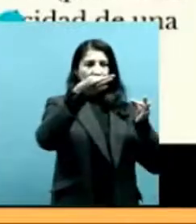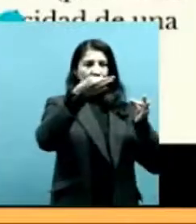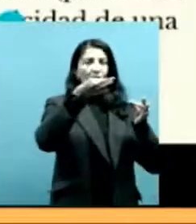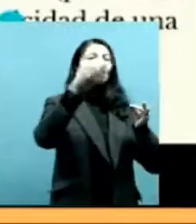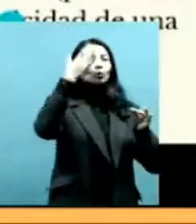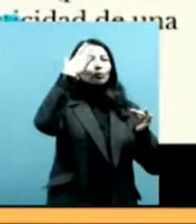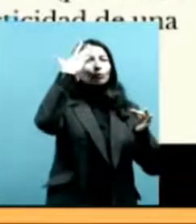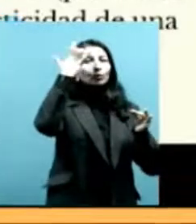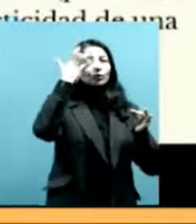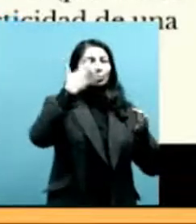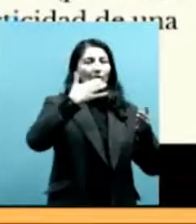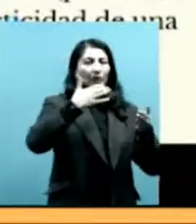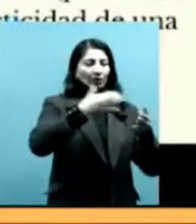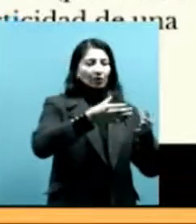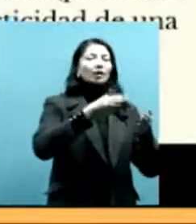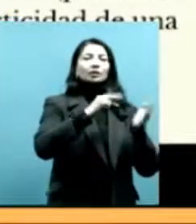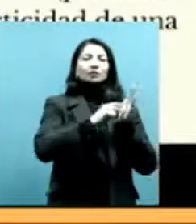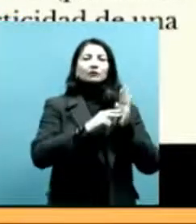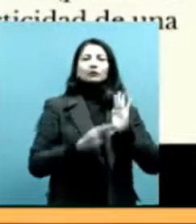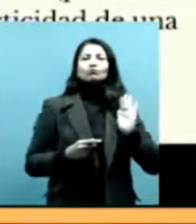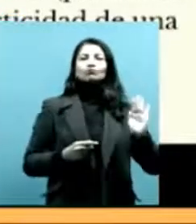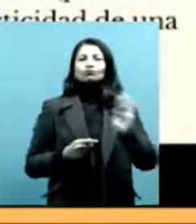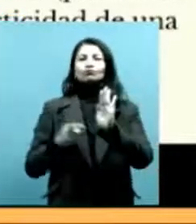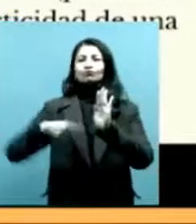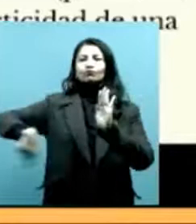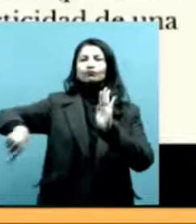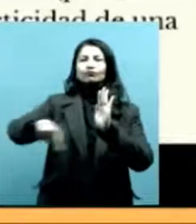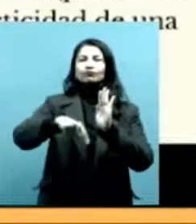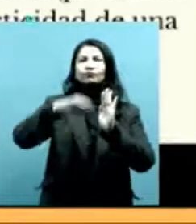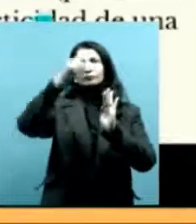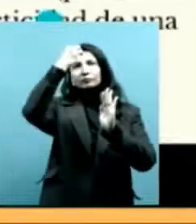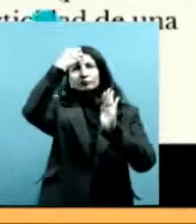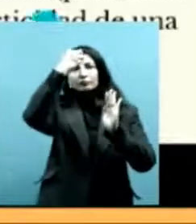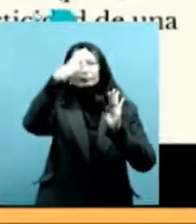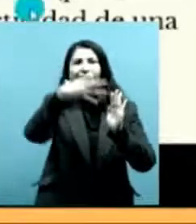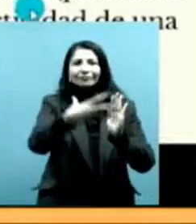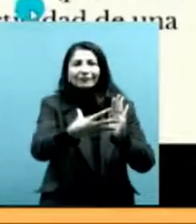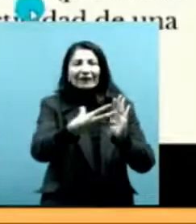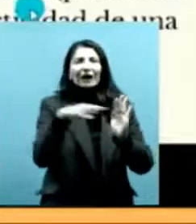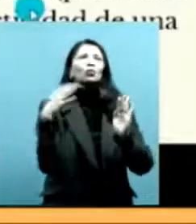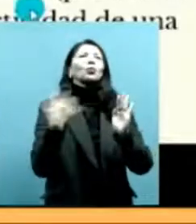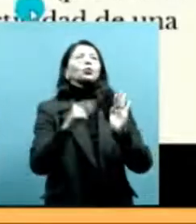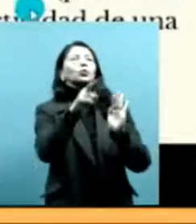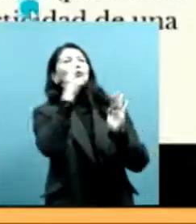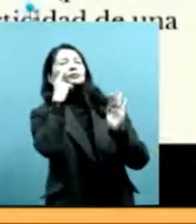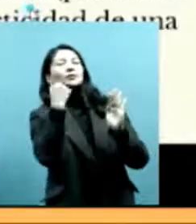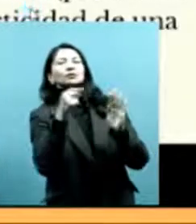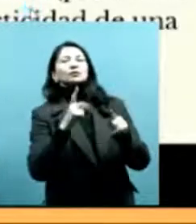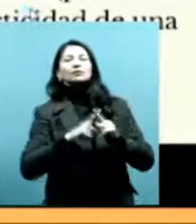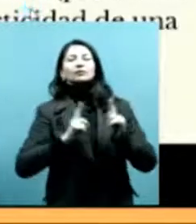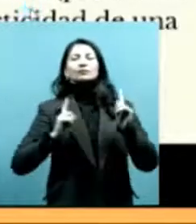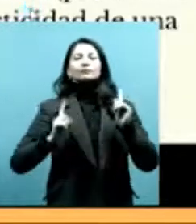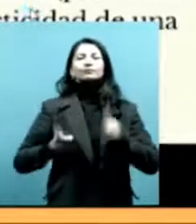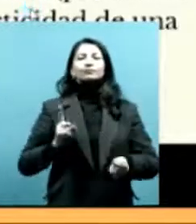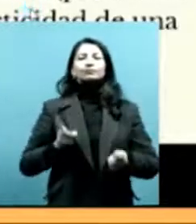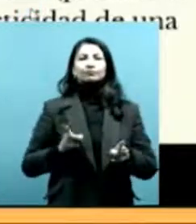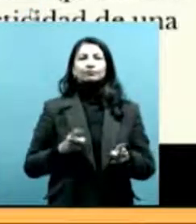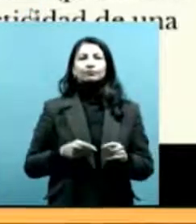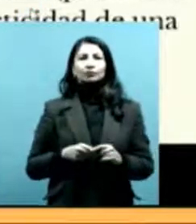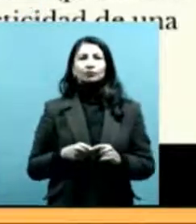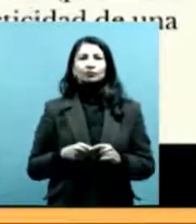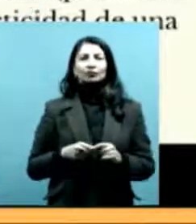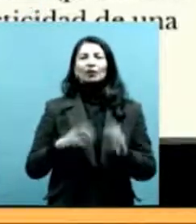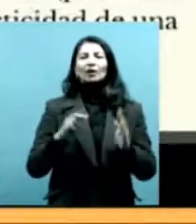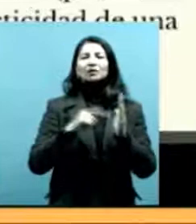el archivo es como que profundiza ese efecto de lo verdadero, ¿no es cierto? Se vuelve más evidencia, una